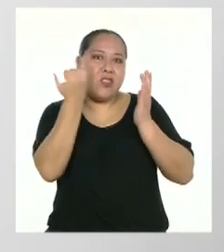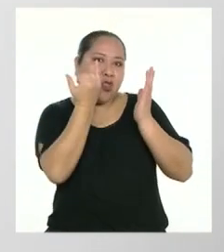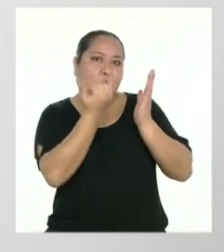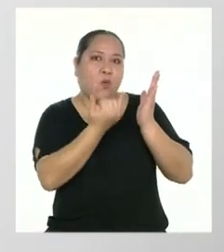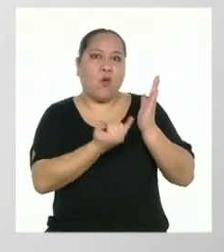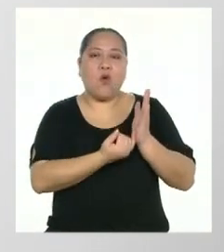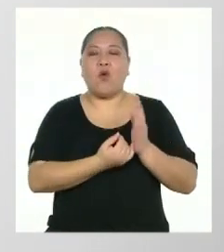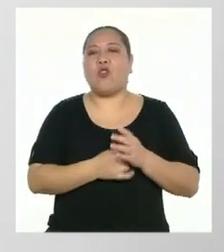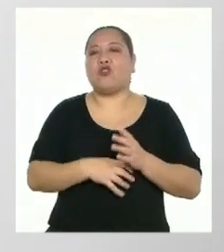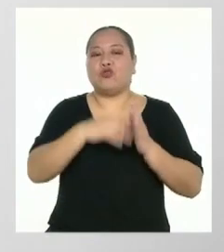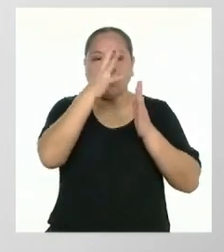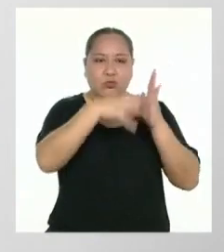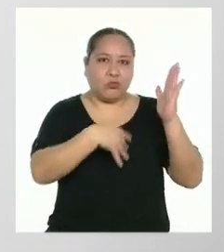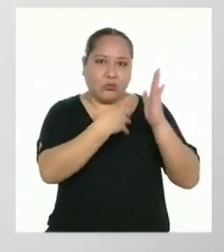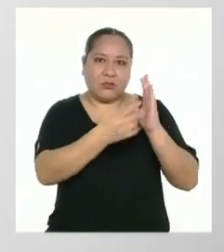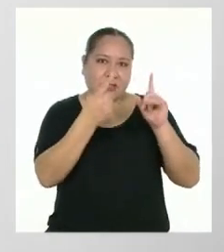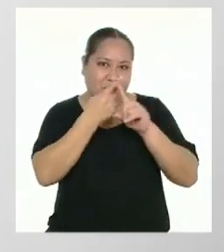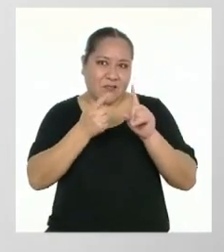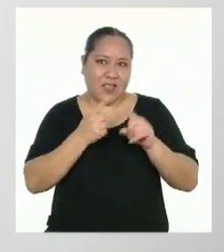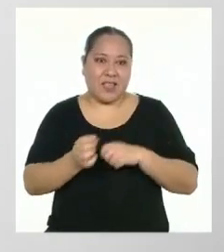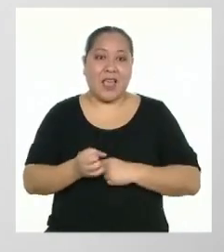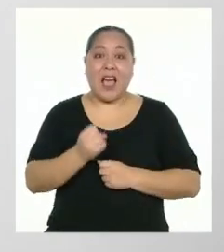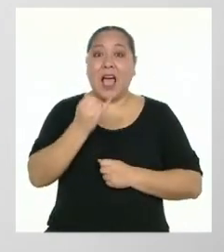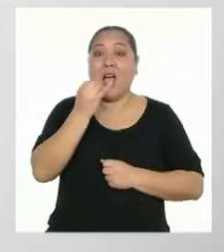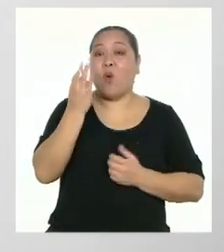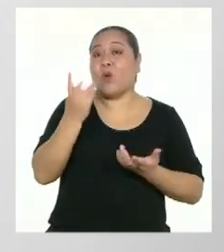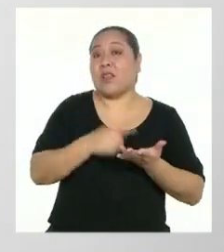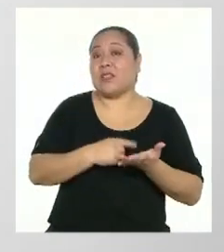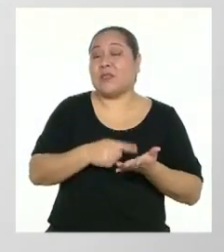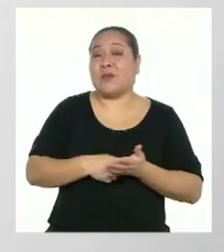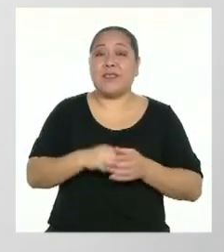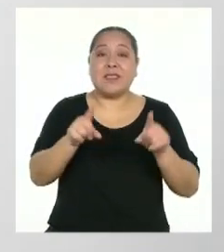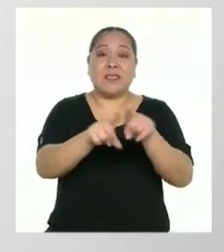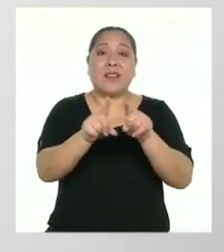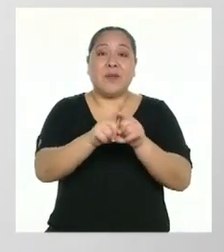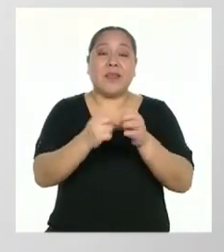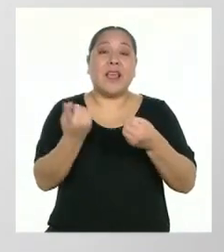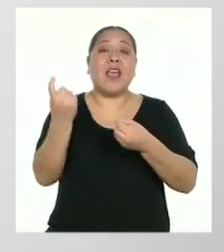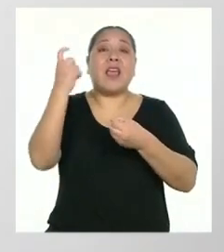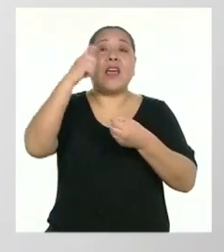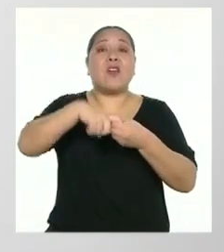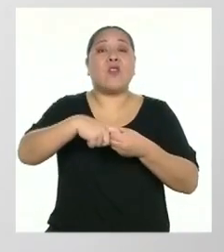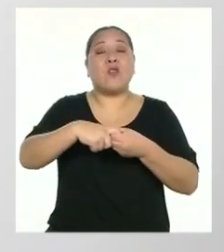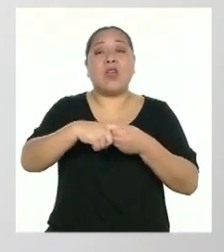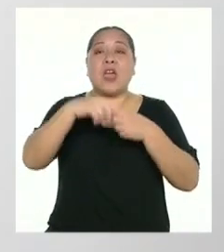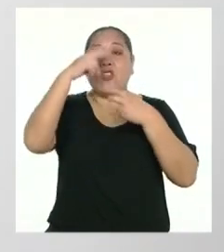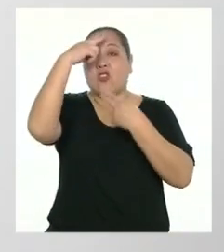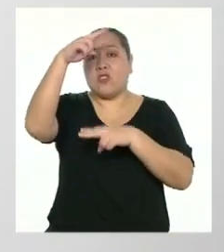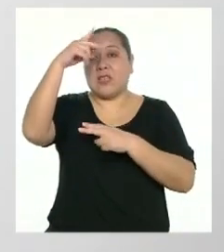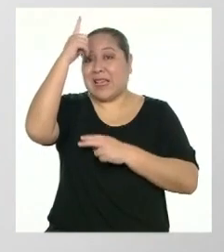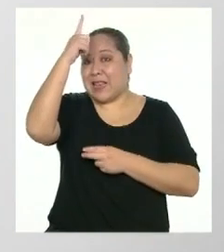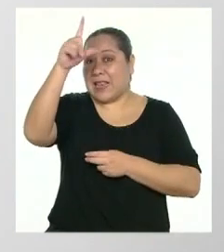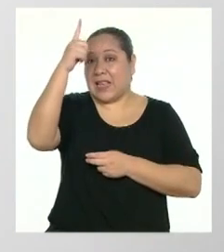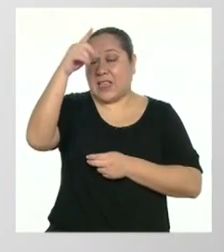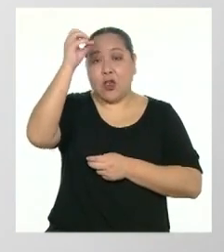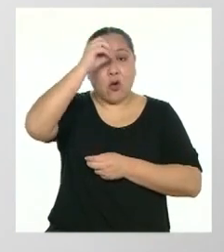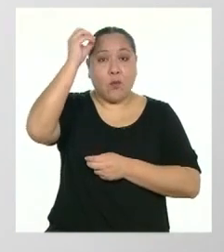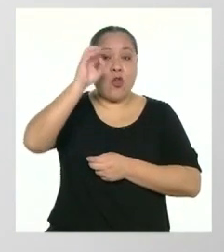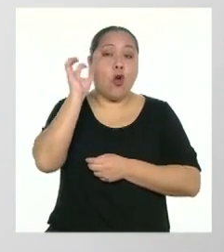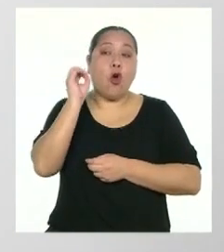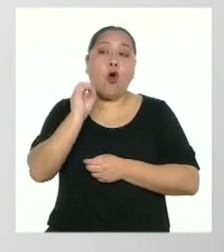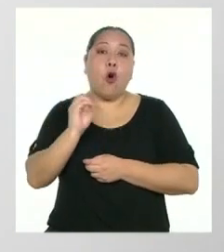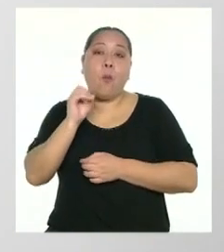sudoku, entre otros. Y en algunas ocasiones incluyen noticias de líderes de opinión o personajes